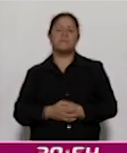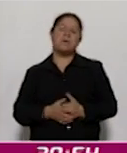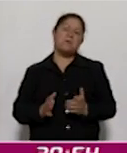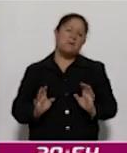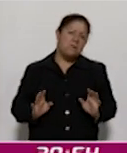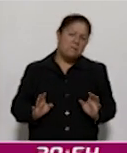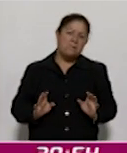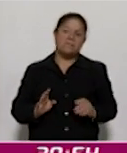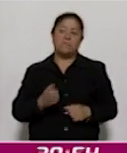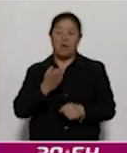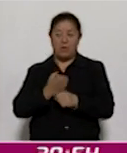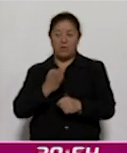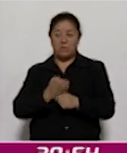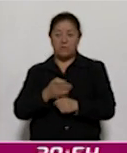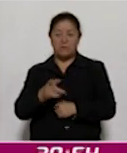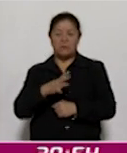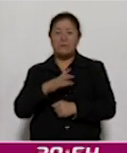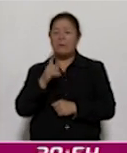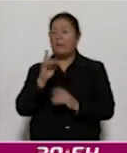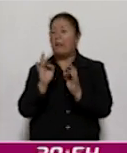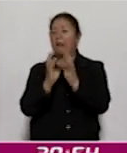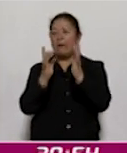actualmente tenemos una situación,